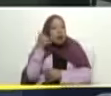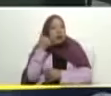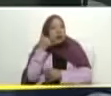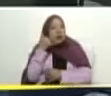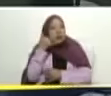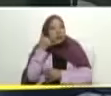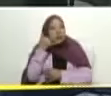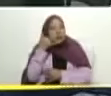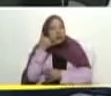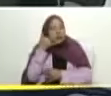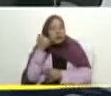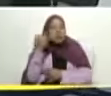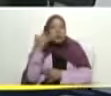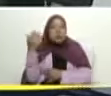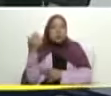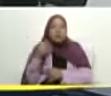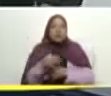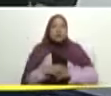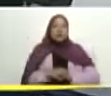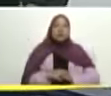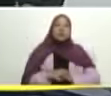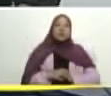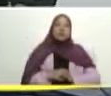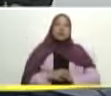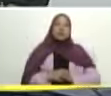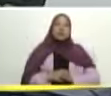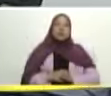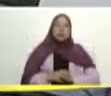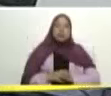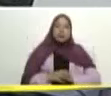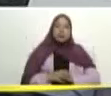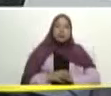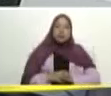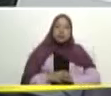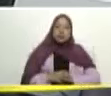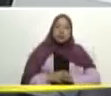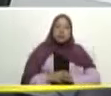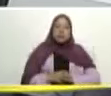vamos a ver si Irene aquí está Irene